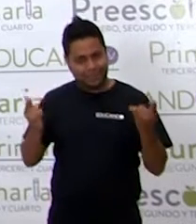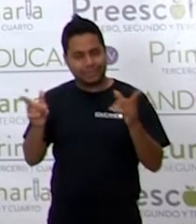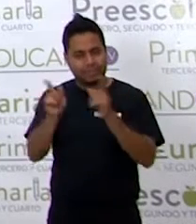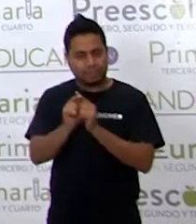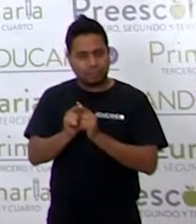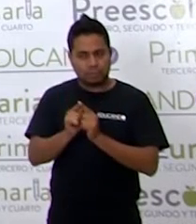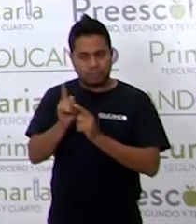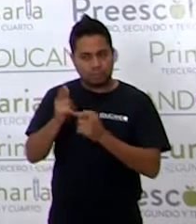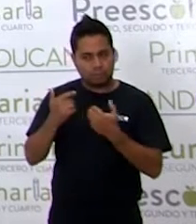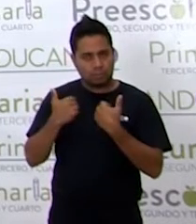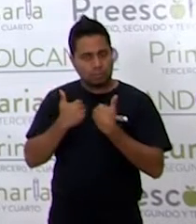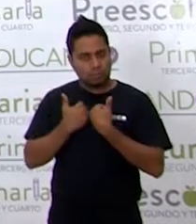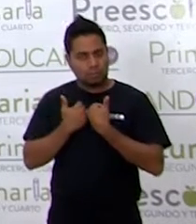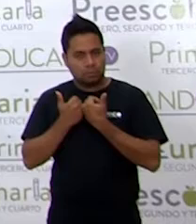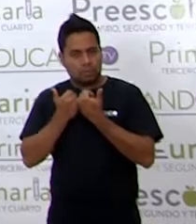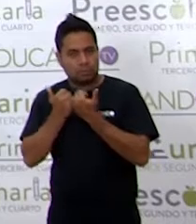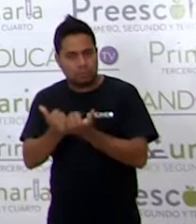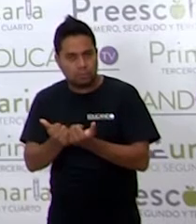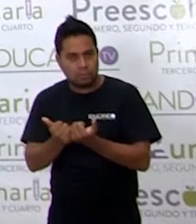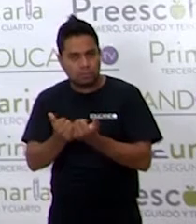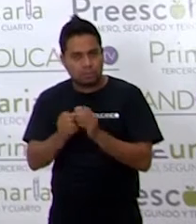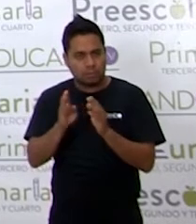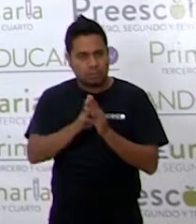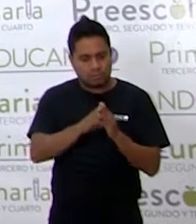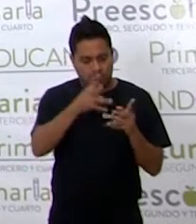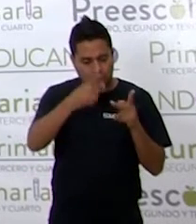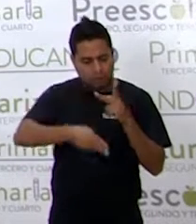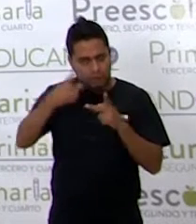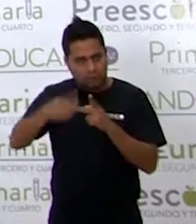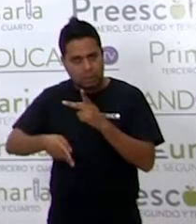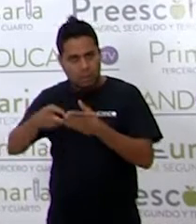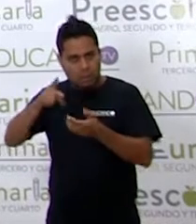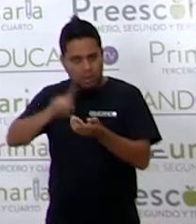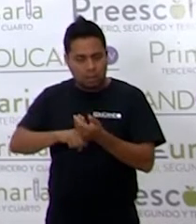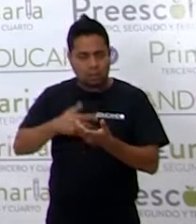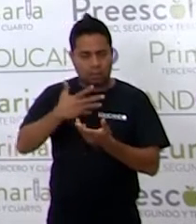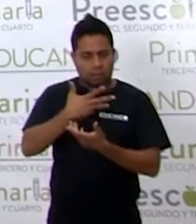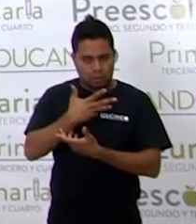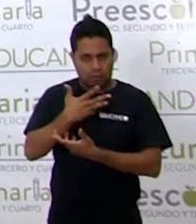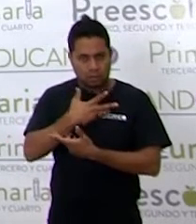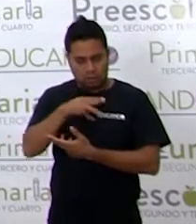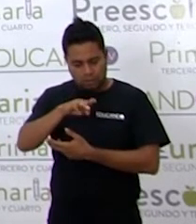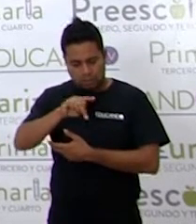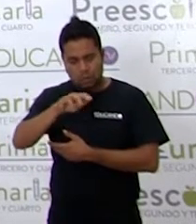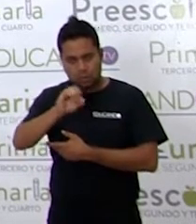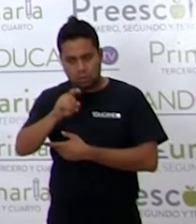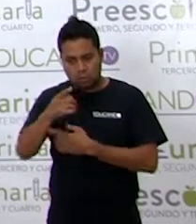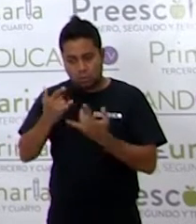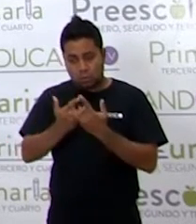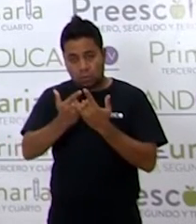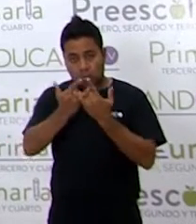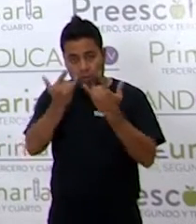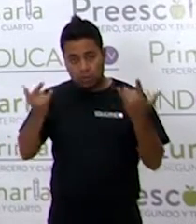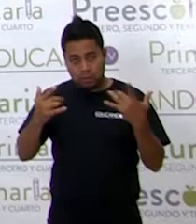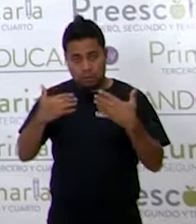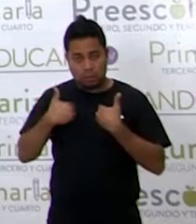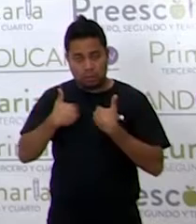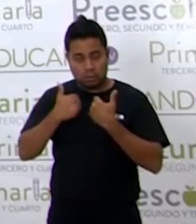has entendido la estructura del mito? ¿Comprendiste todo el mito que acabo de